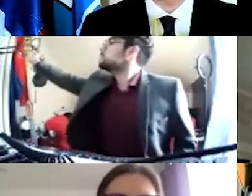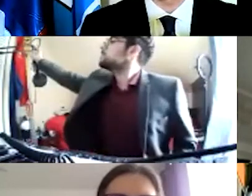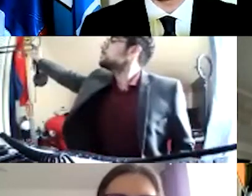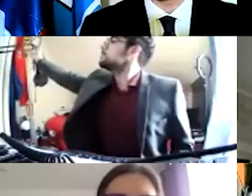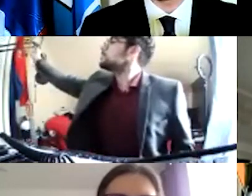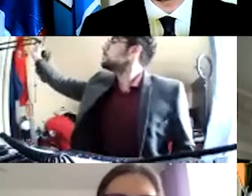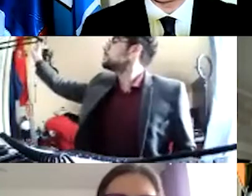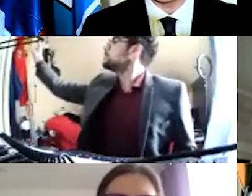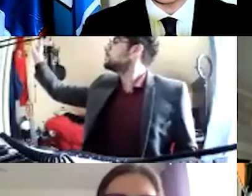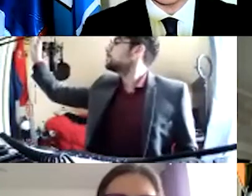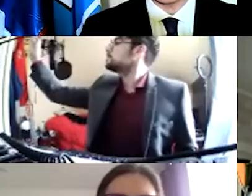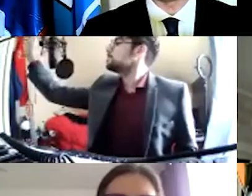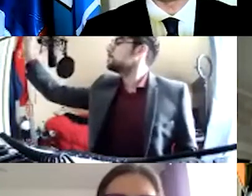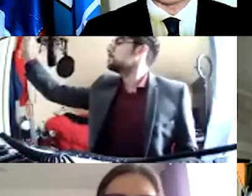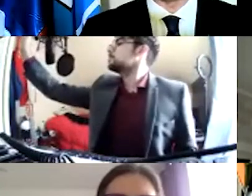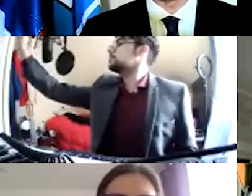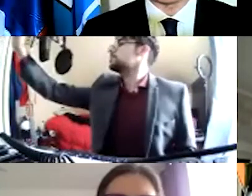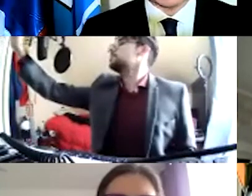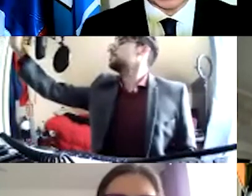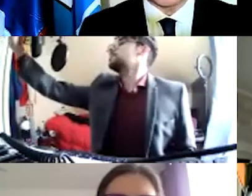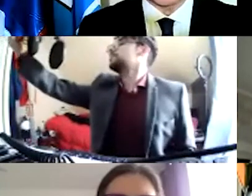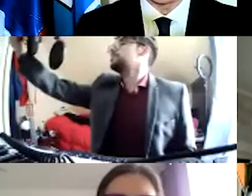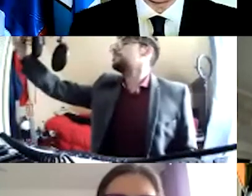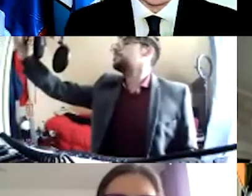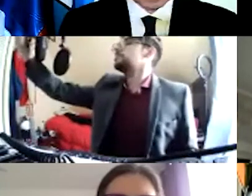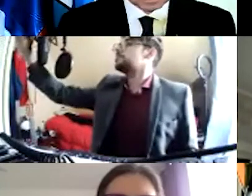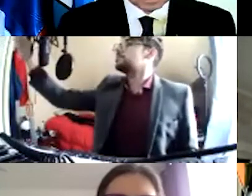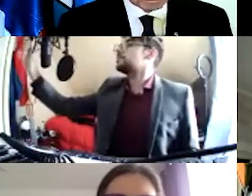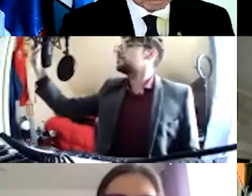la secretaria general haga una pausa para él.